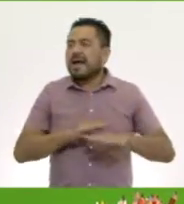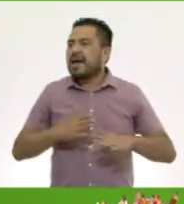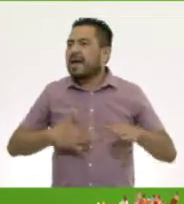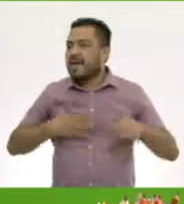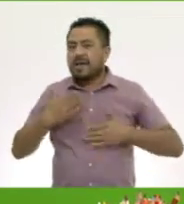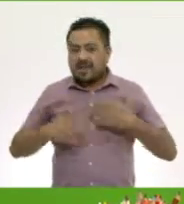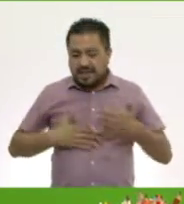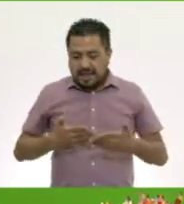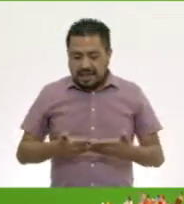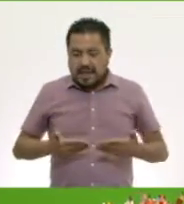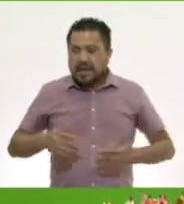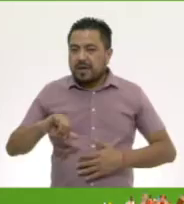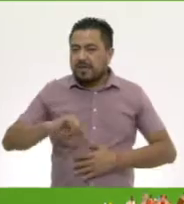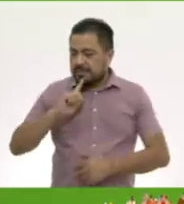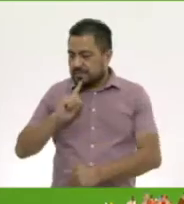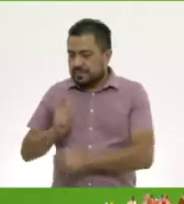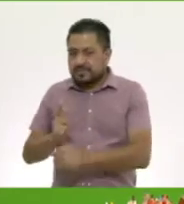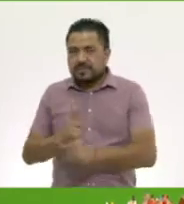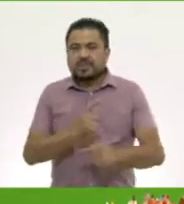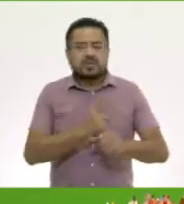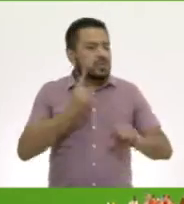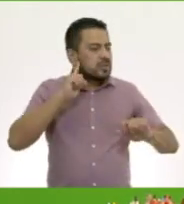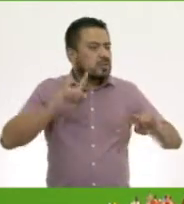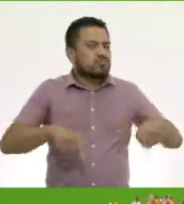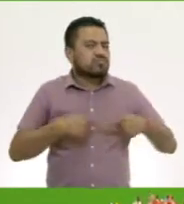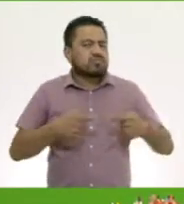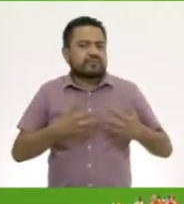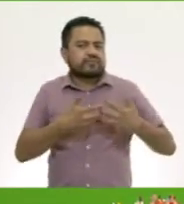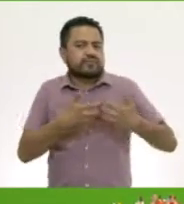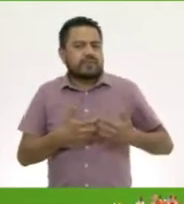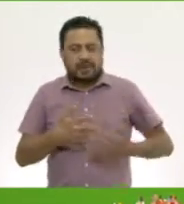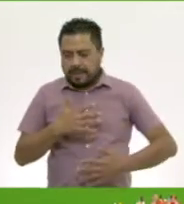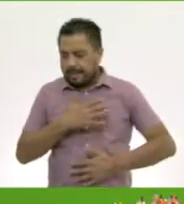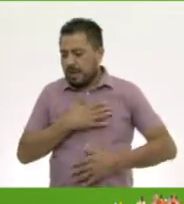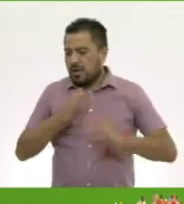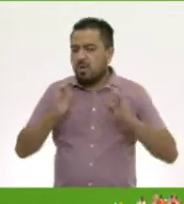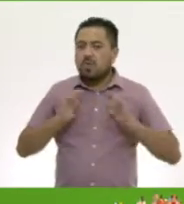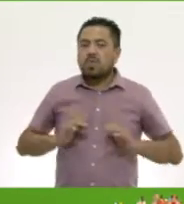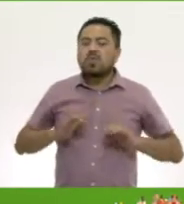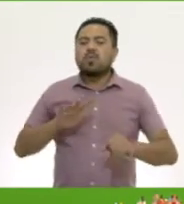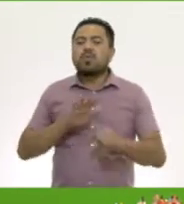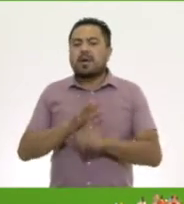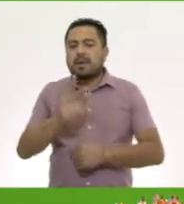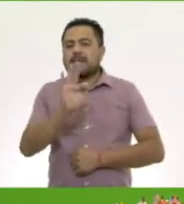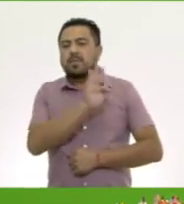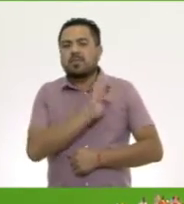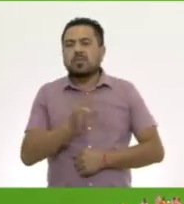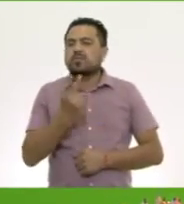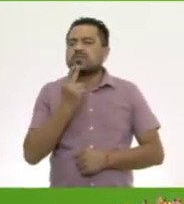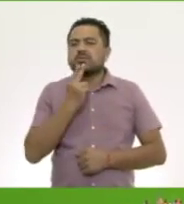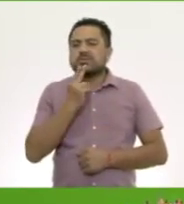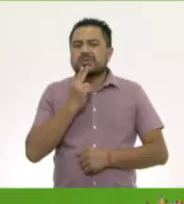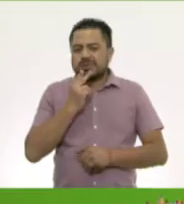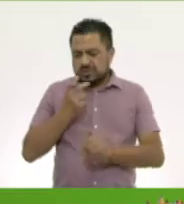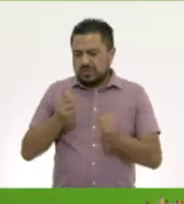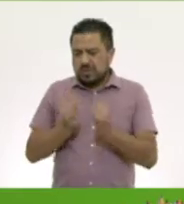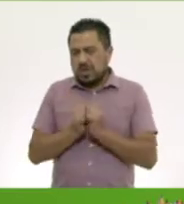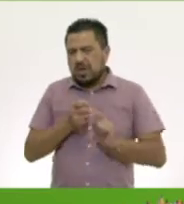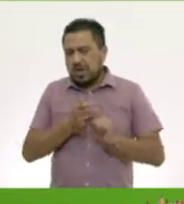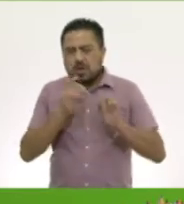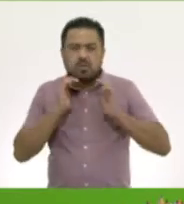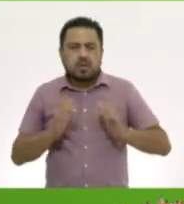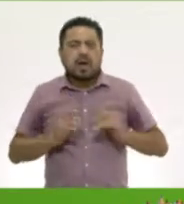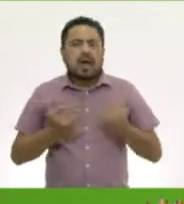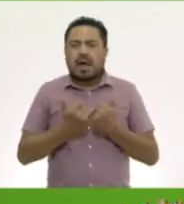este momento, hemos identificado sonidos que produce nuestro cuerpo. Los que podemos hacer usando partes de él, así